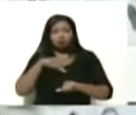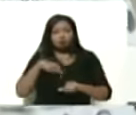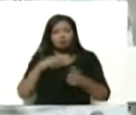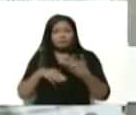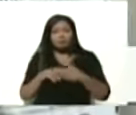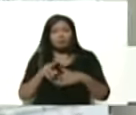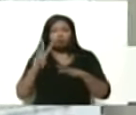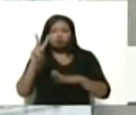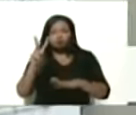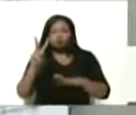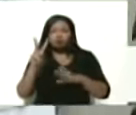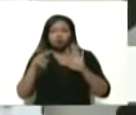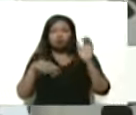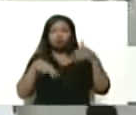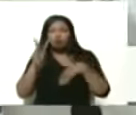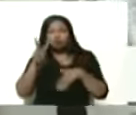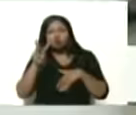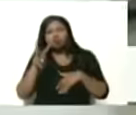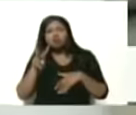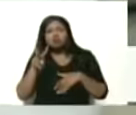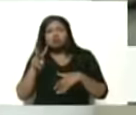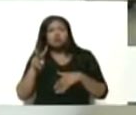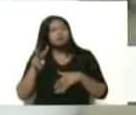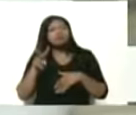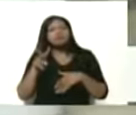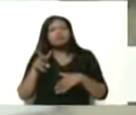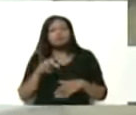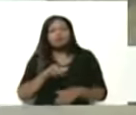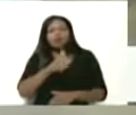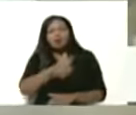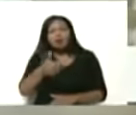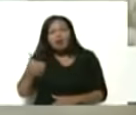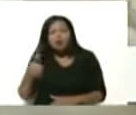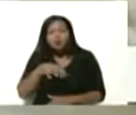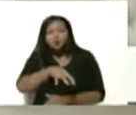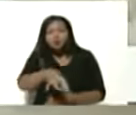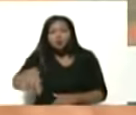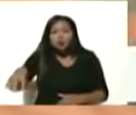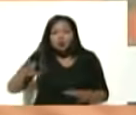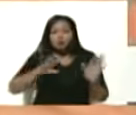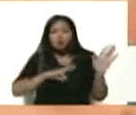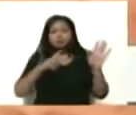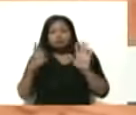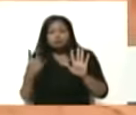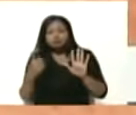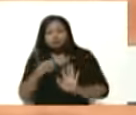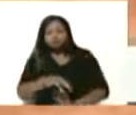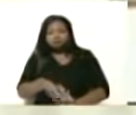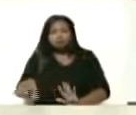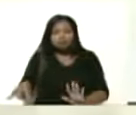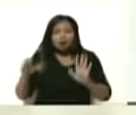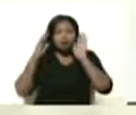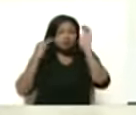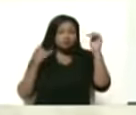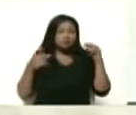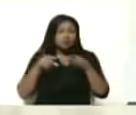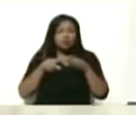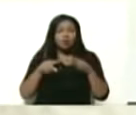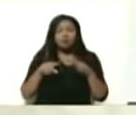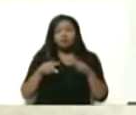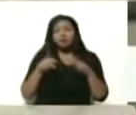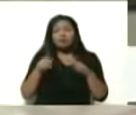12 fórmulas gracias que nos hemos ido estado por estado ya vamos por 16 estados atendiendo desde el